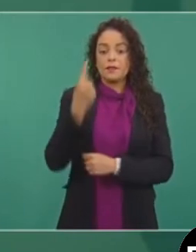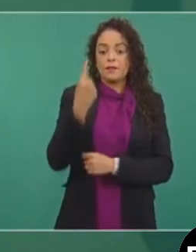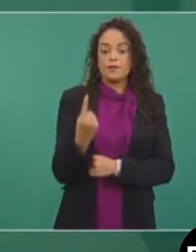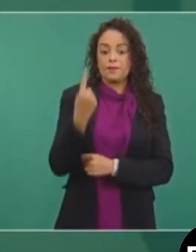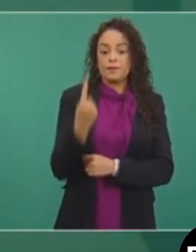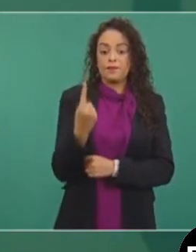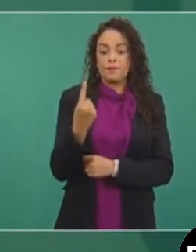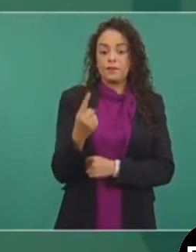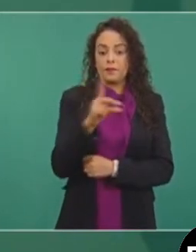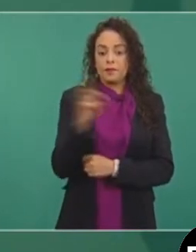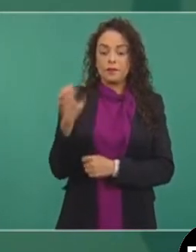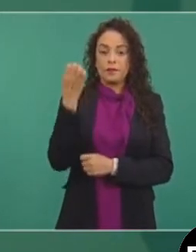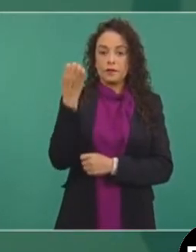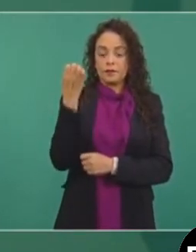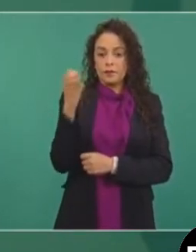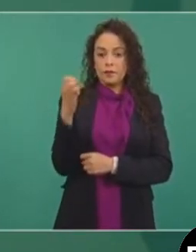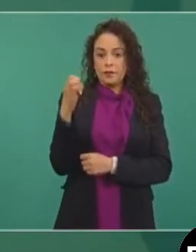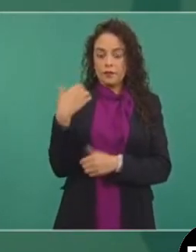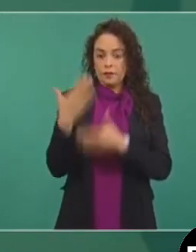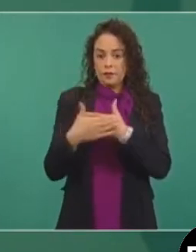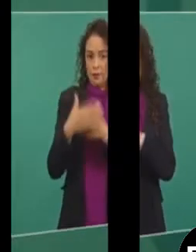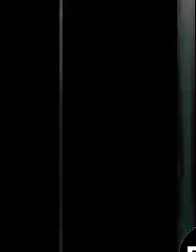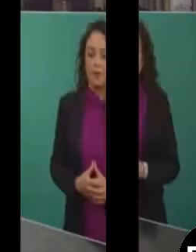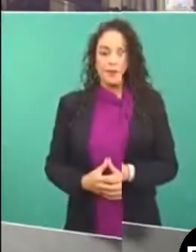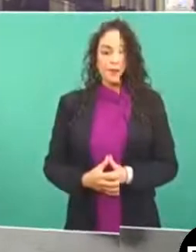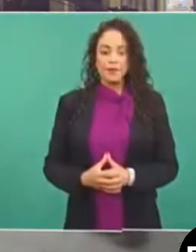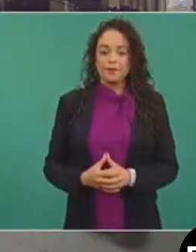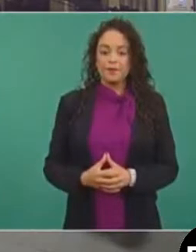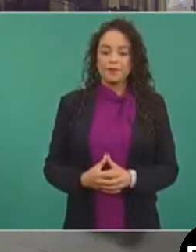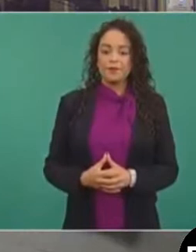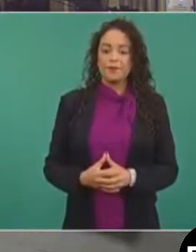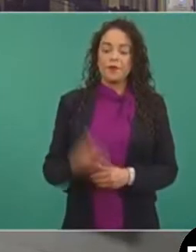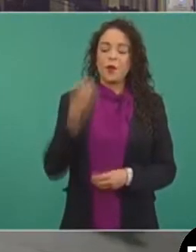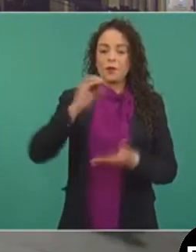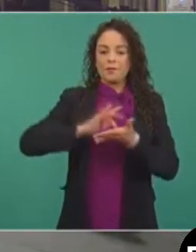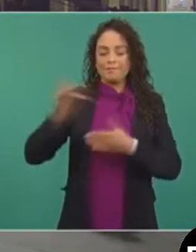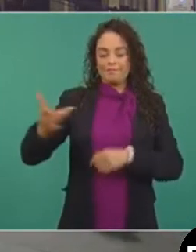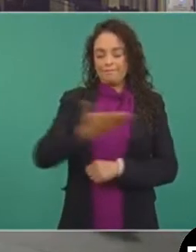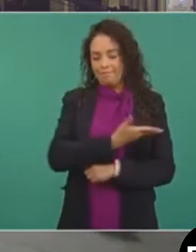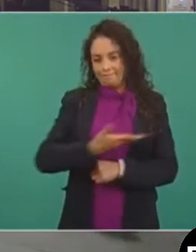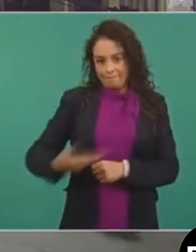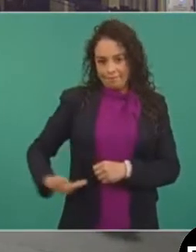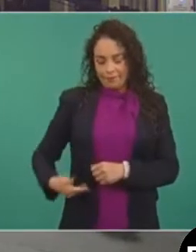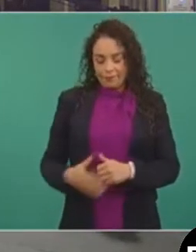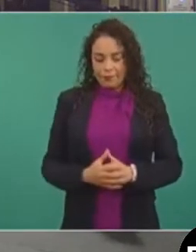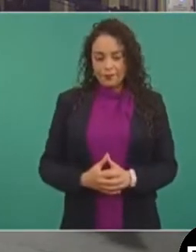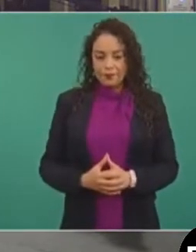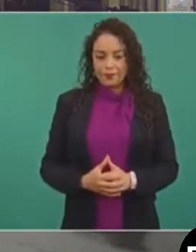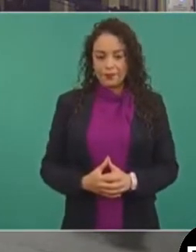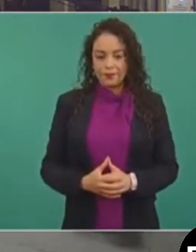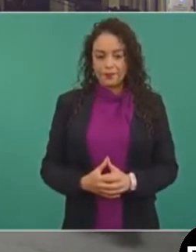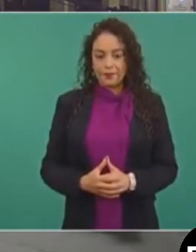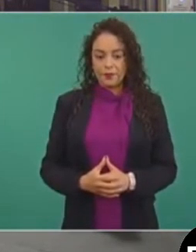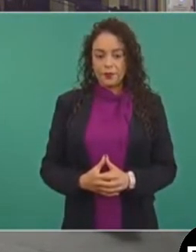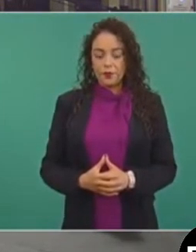de enero del año próximo. Gracias, presidente. Presidente, como bien